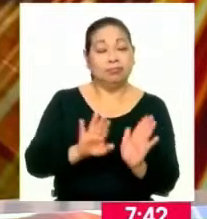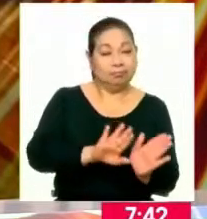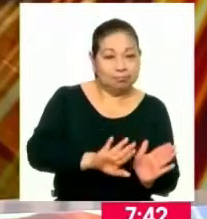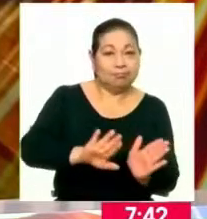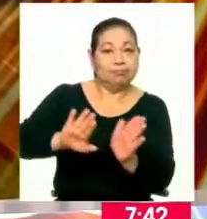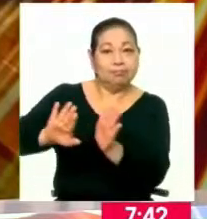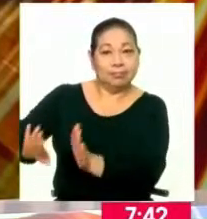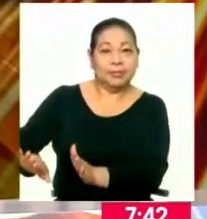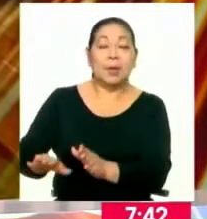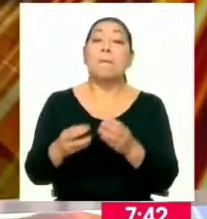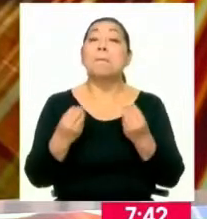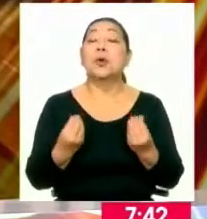este tema de lado porque inmediatamente...